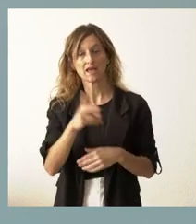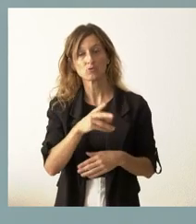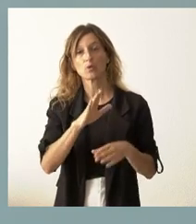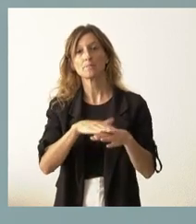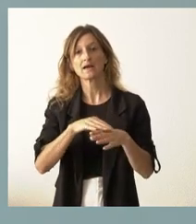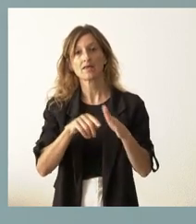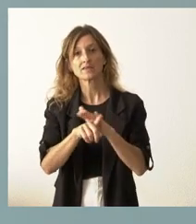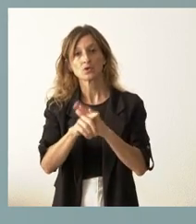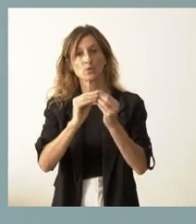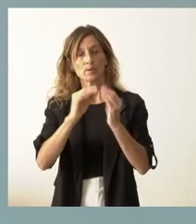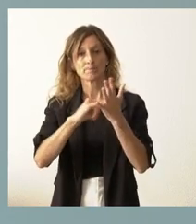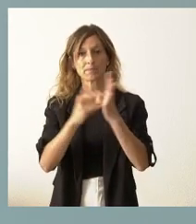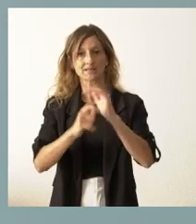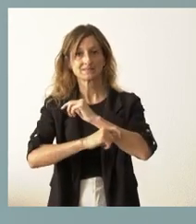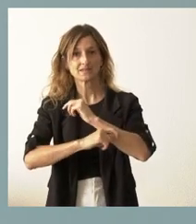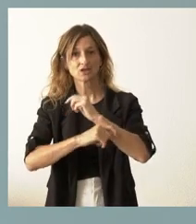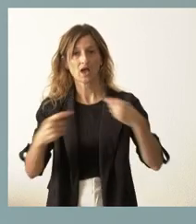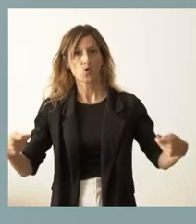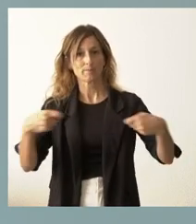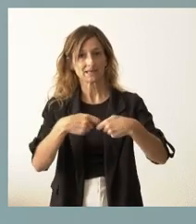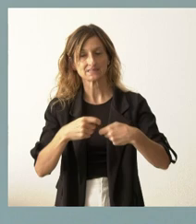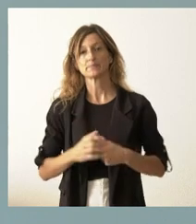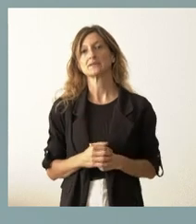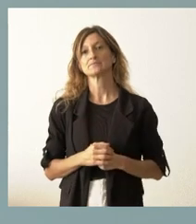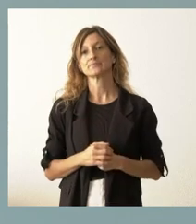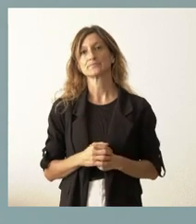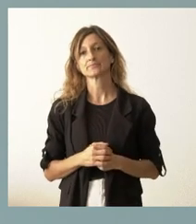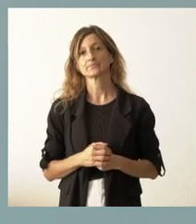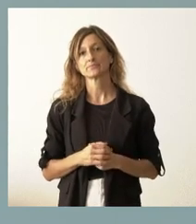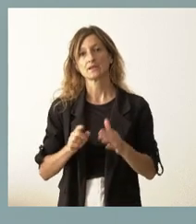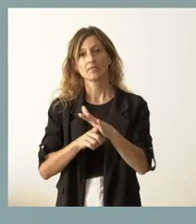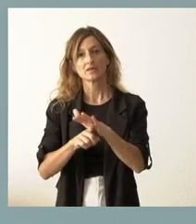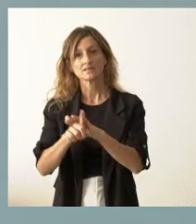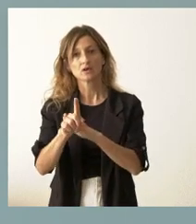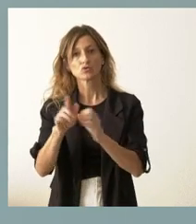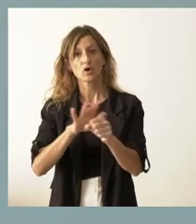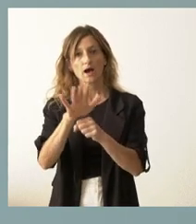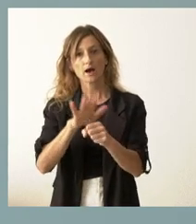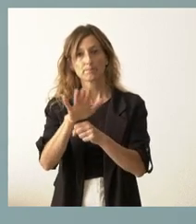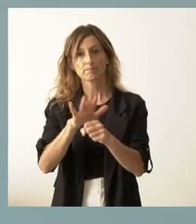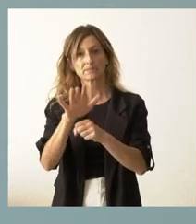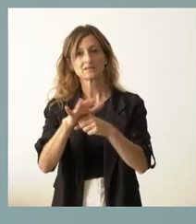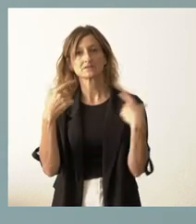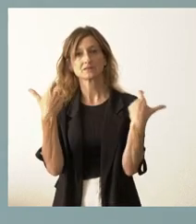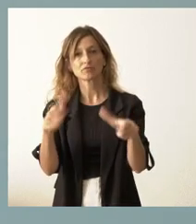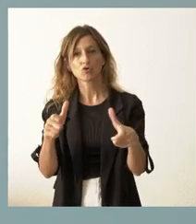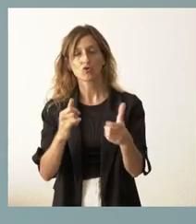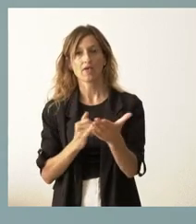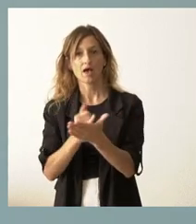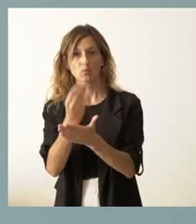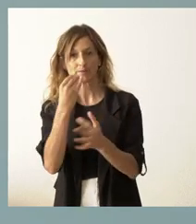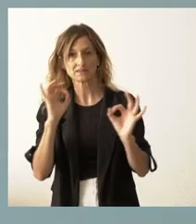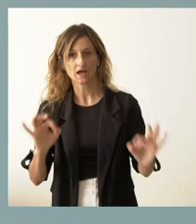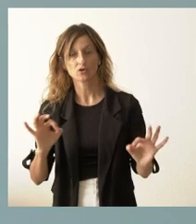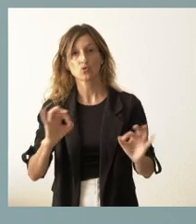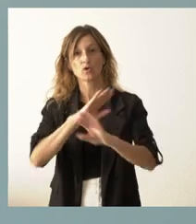desarrollo de plan estratégico de las cooperativas en desarrollo del ámbito de la cooperativa del sector agroalimentario y,